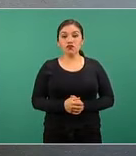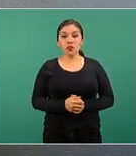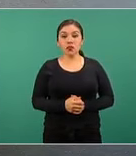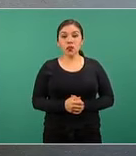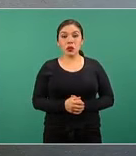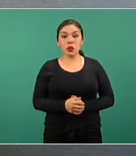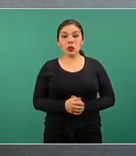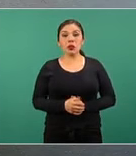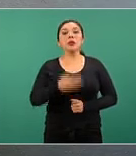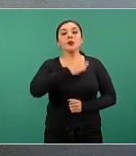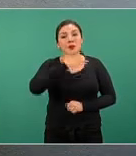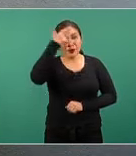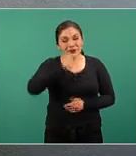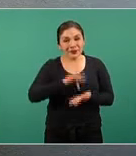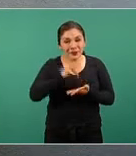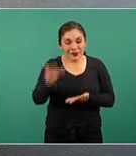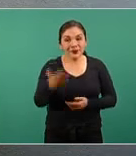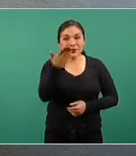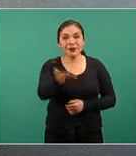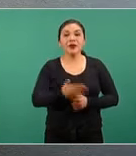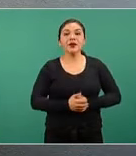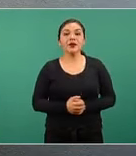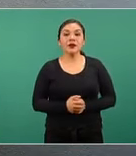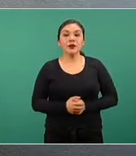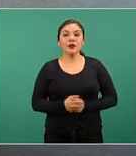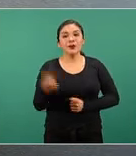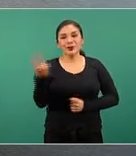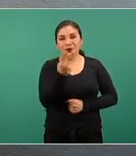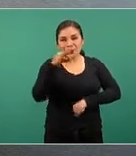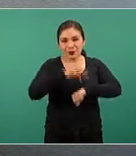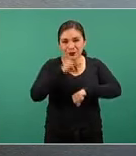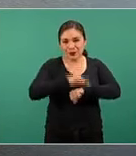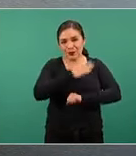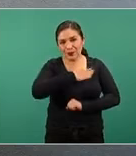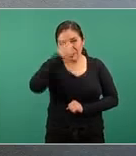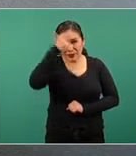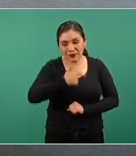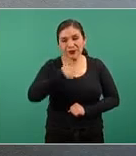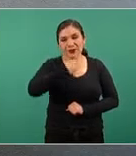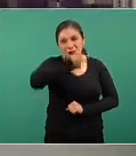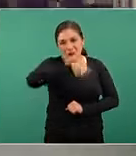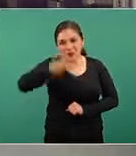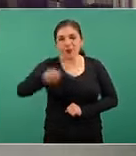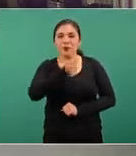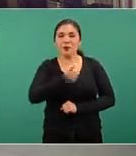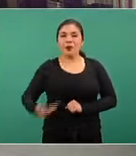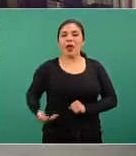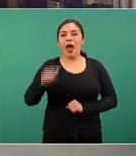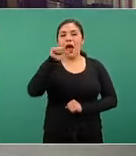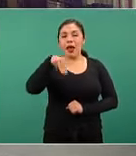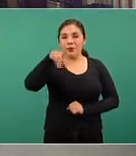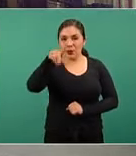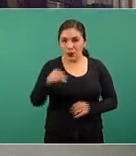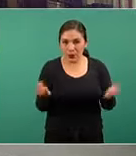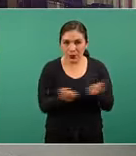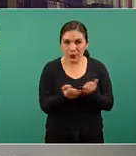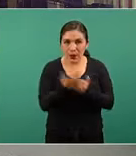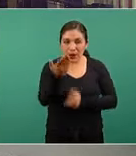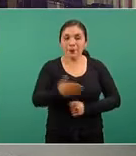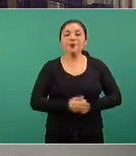gracias buenas noches doctor Hugo López-Gatell doctor José Luis Alomillo buenas noches saludamos al presidente Andrés Manuel López Obrador también